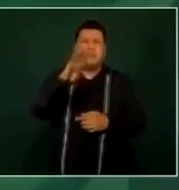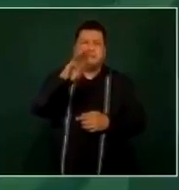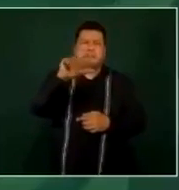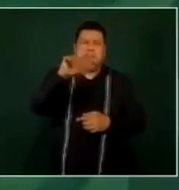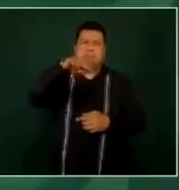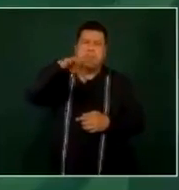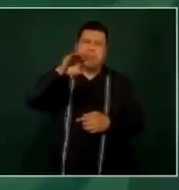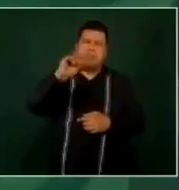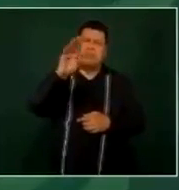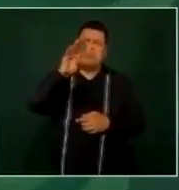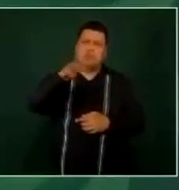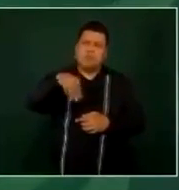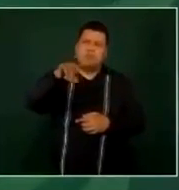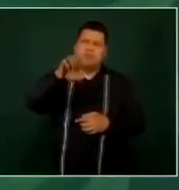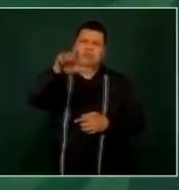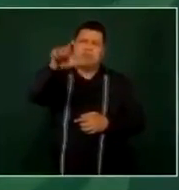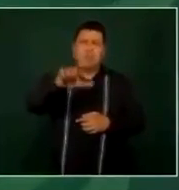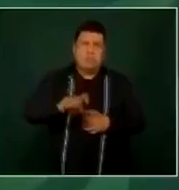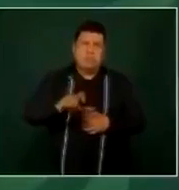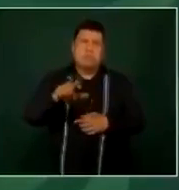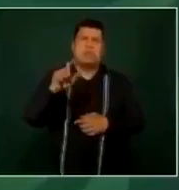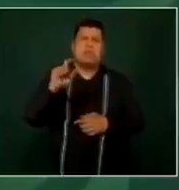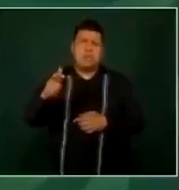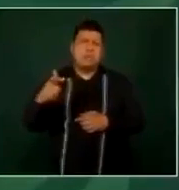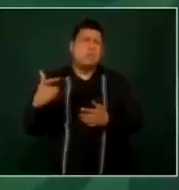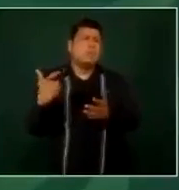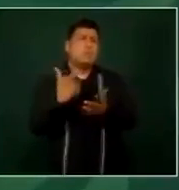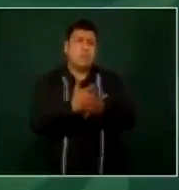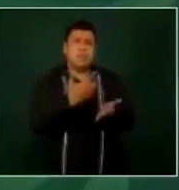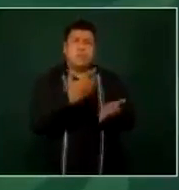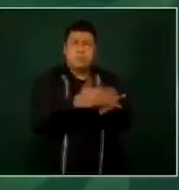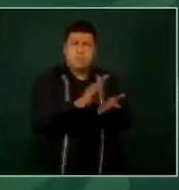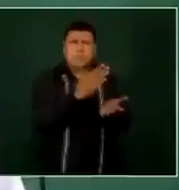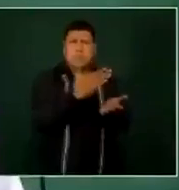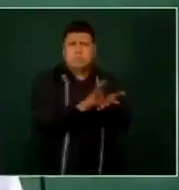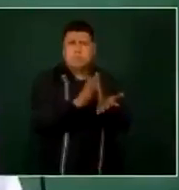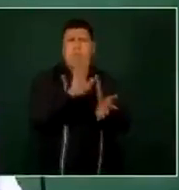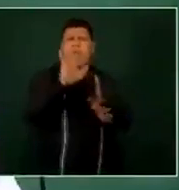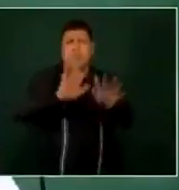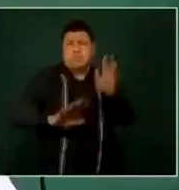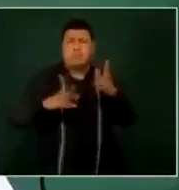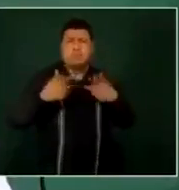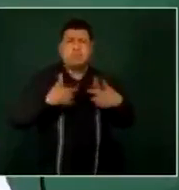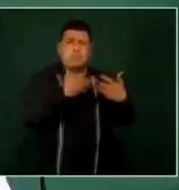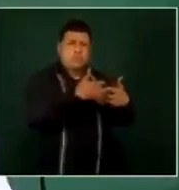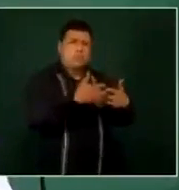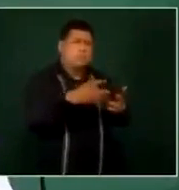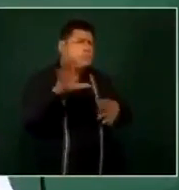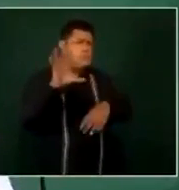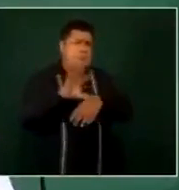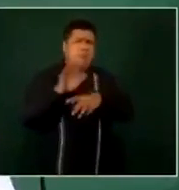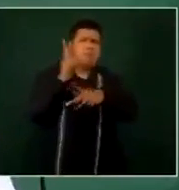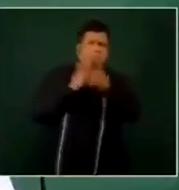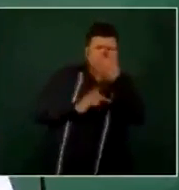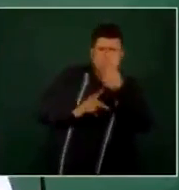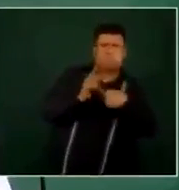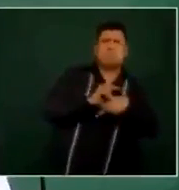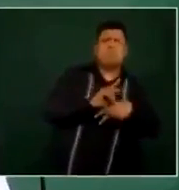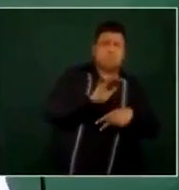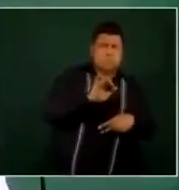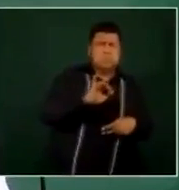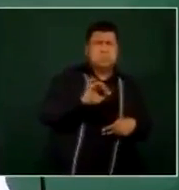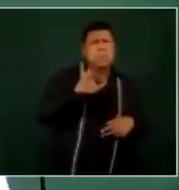dan créditos a las empresas y